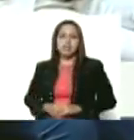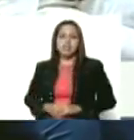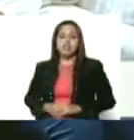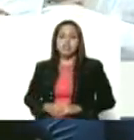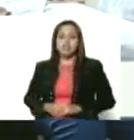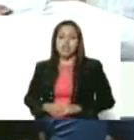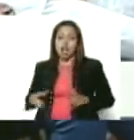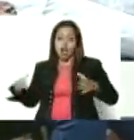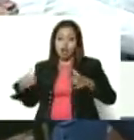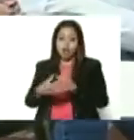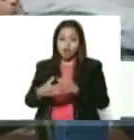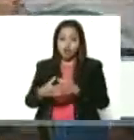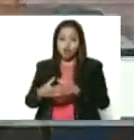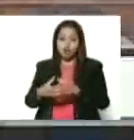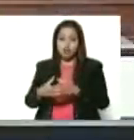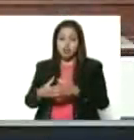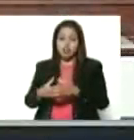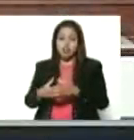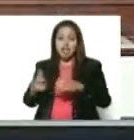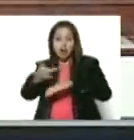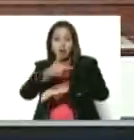son mujeres.